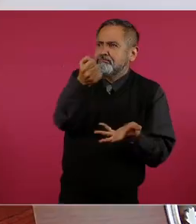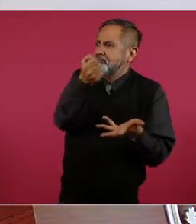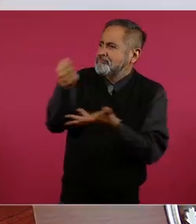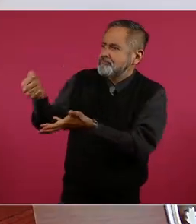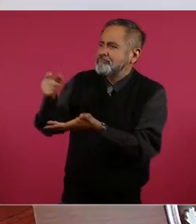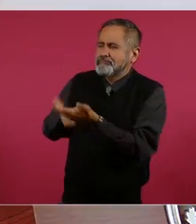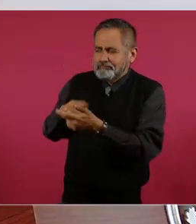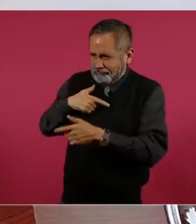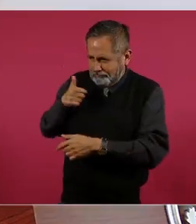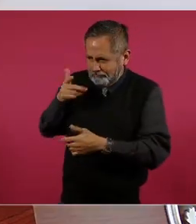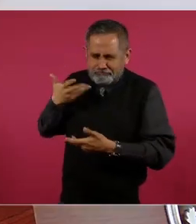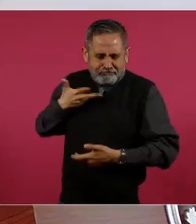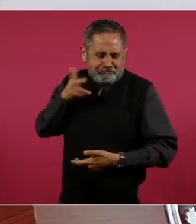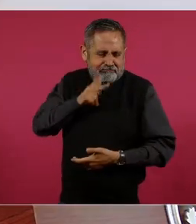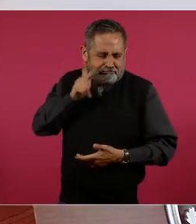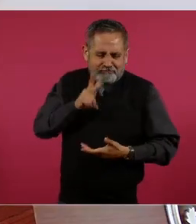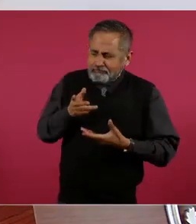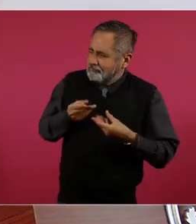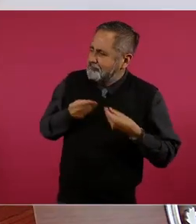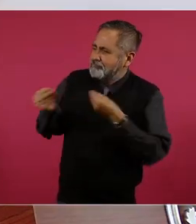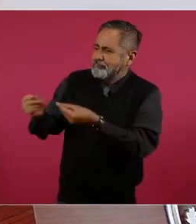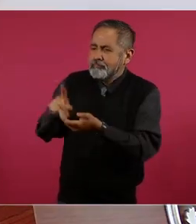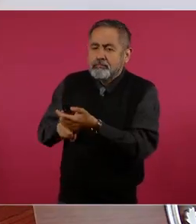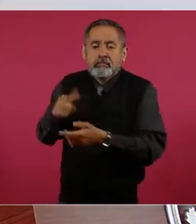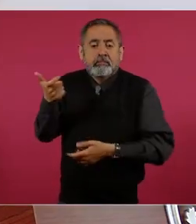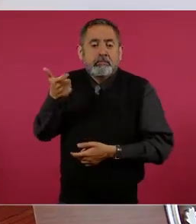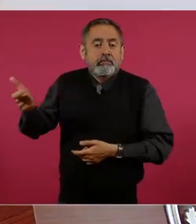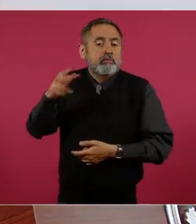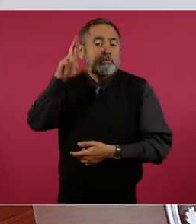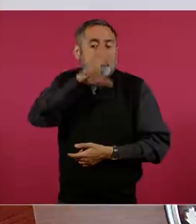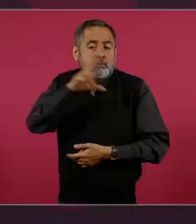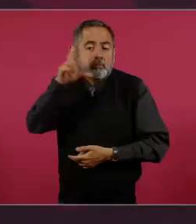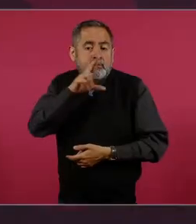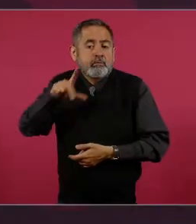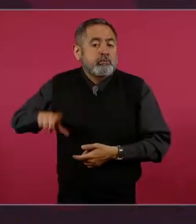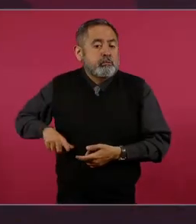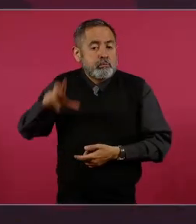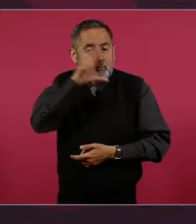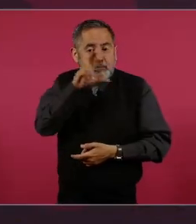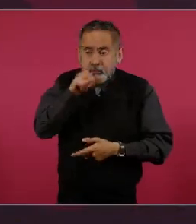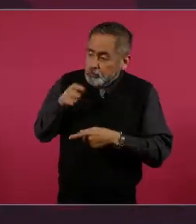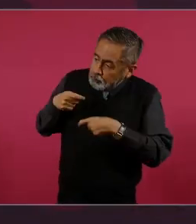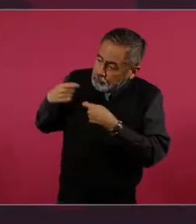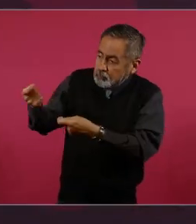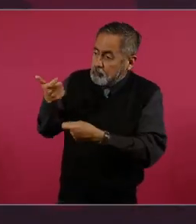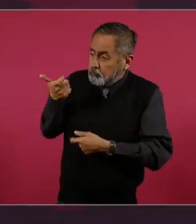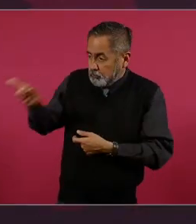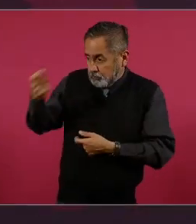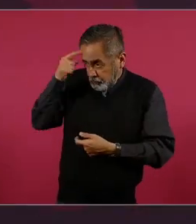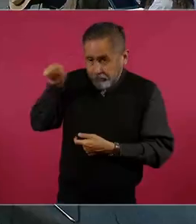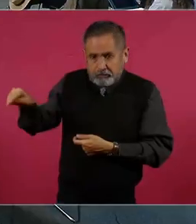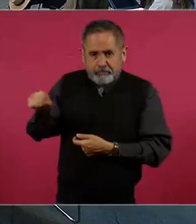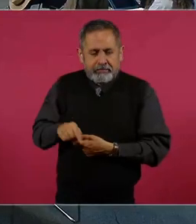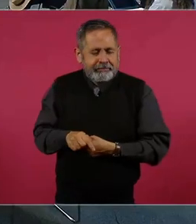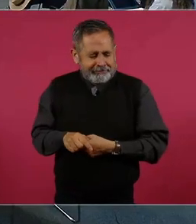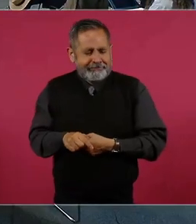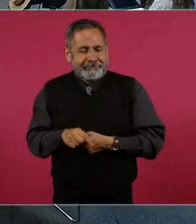Rusia, del gobierno ruso que me estaba